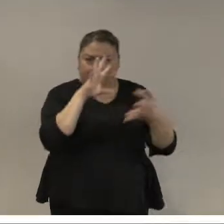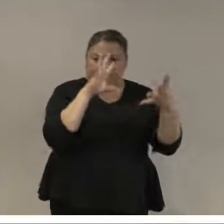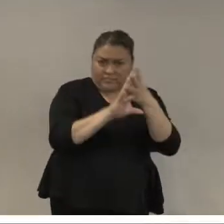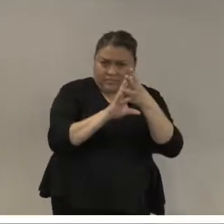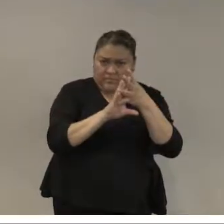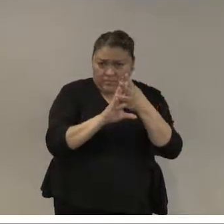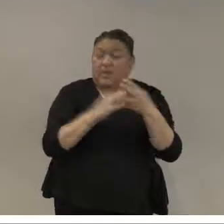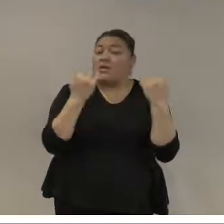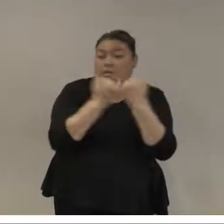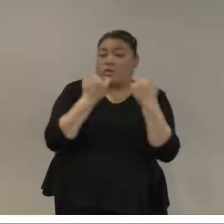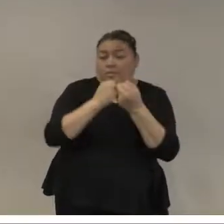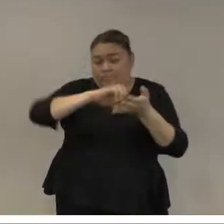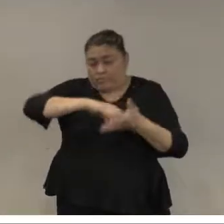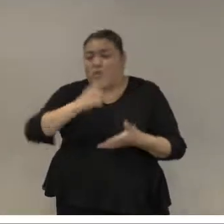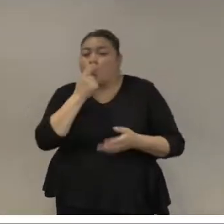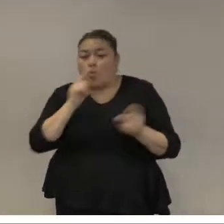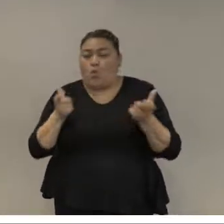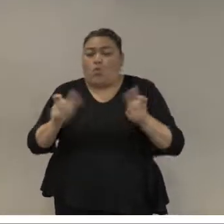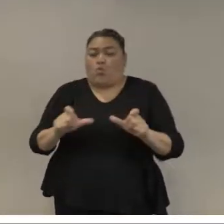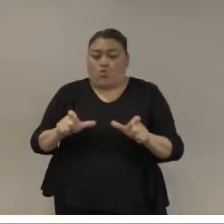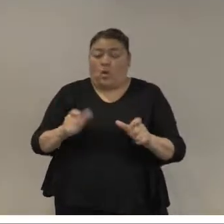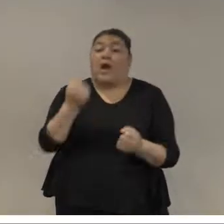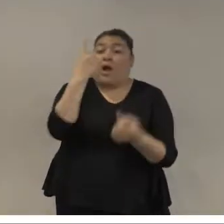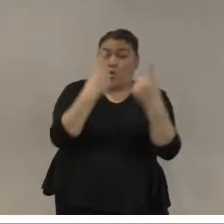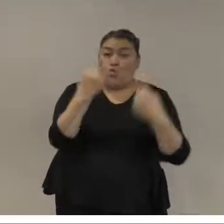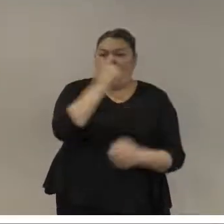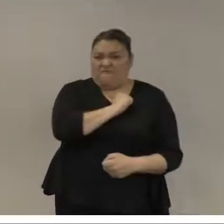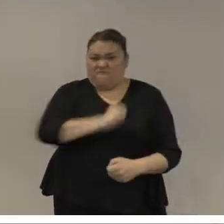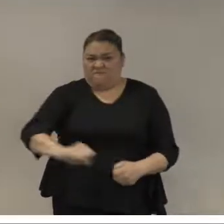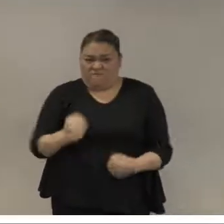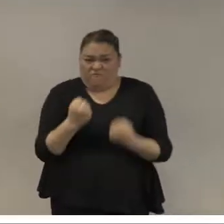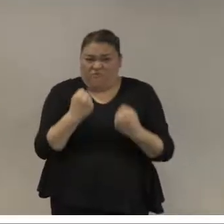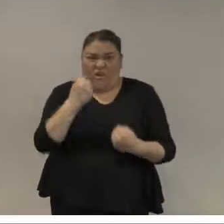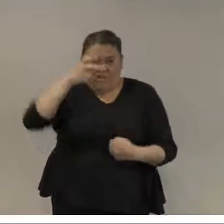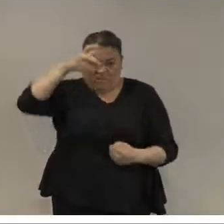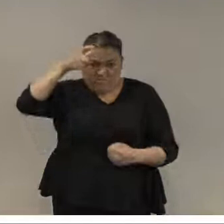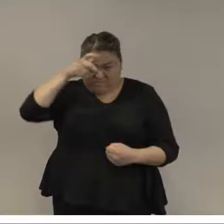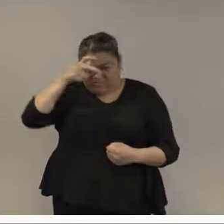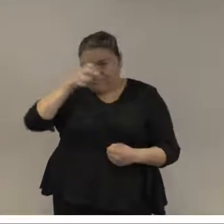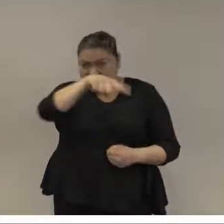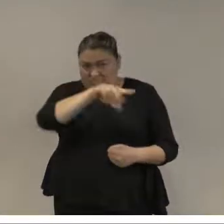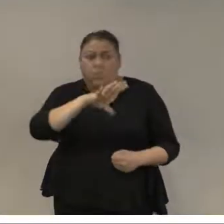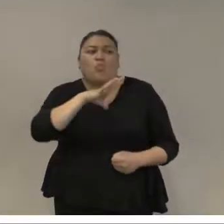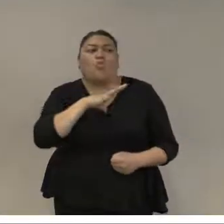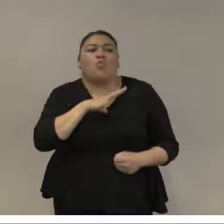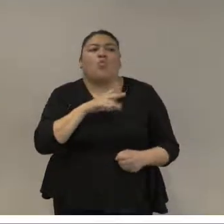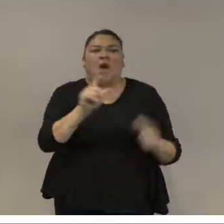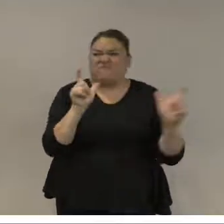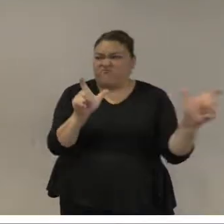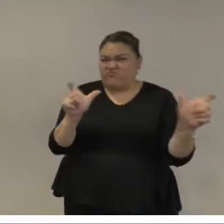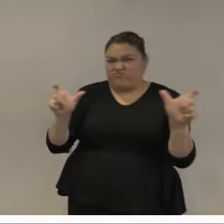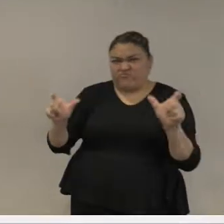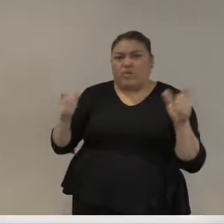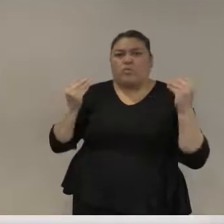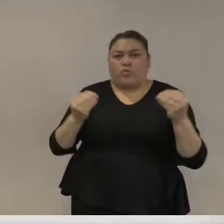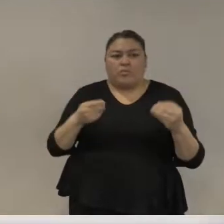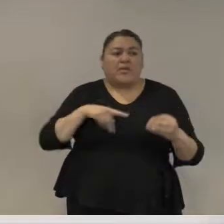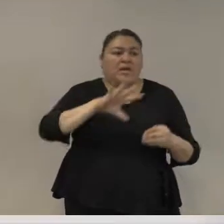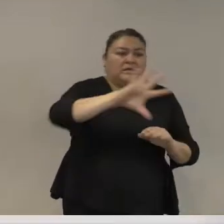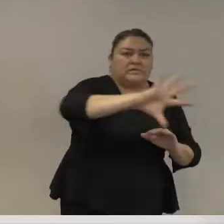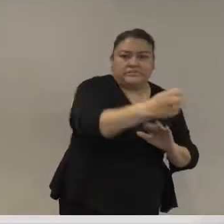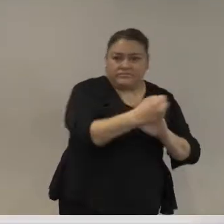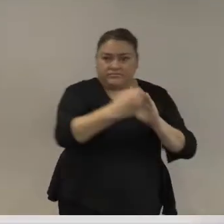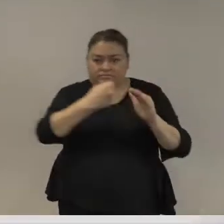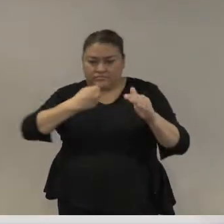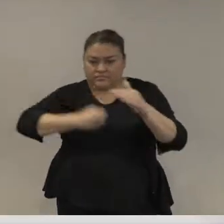guardia nacional porque los grandes capos si tienen fuertes estructuras de seguridad siempre bajo los estándares de derechos humanos no de